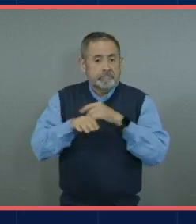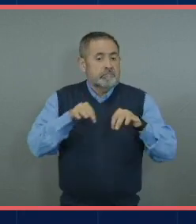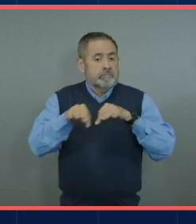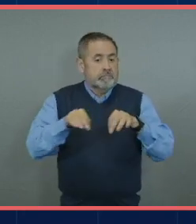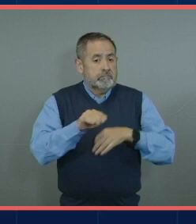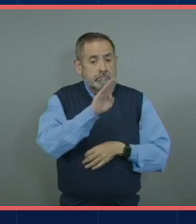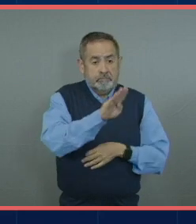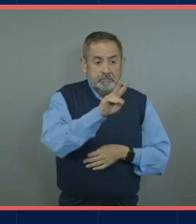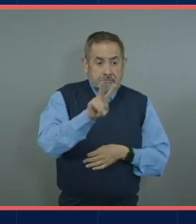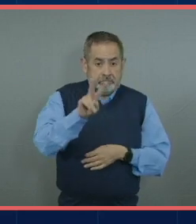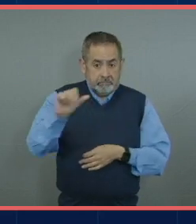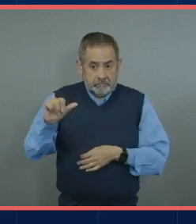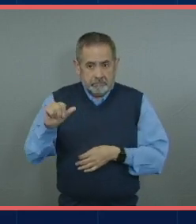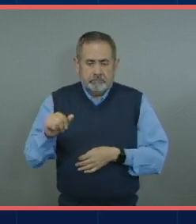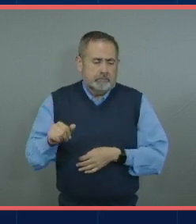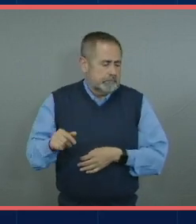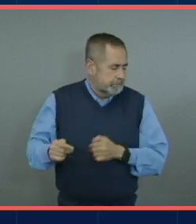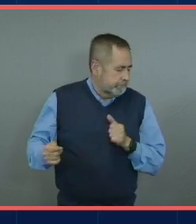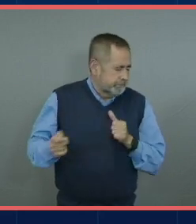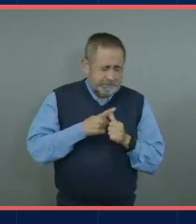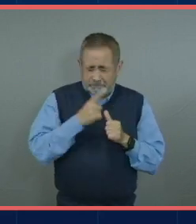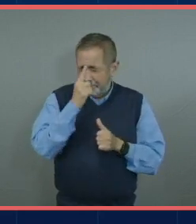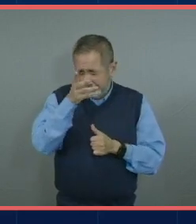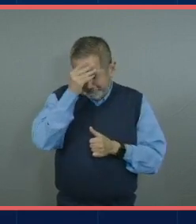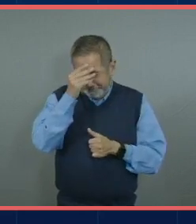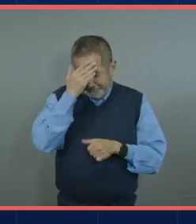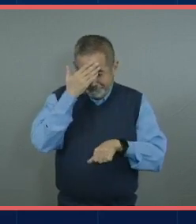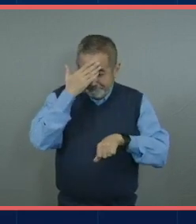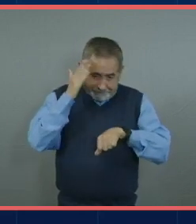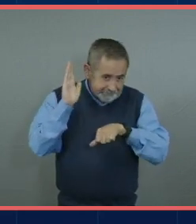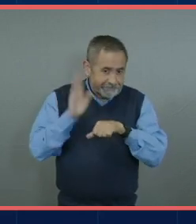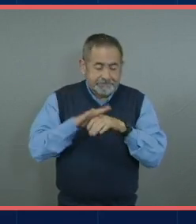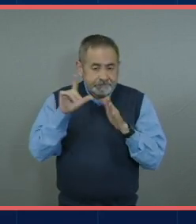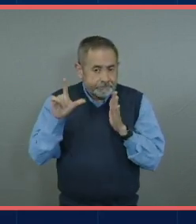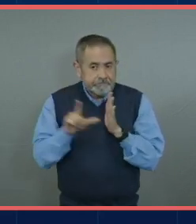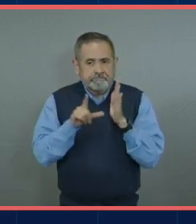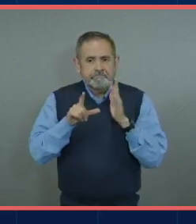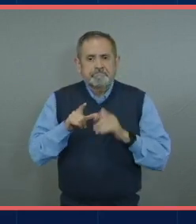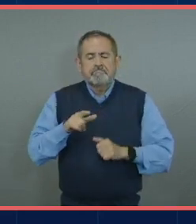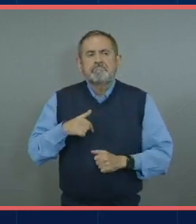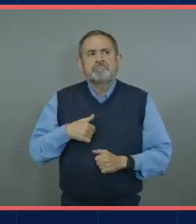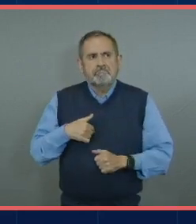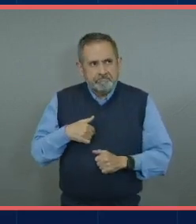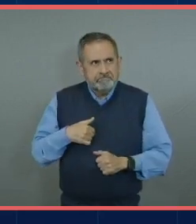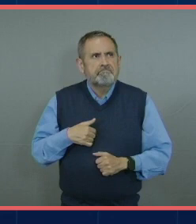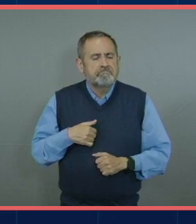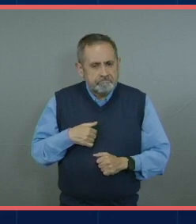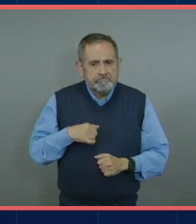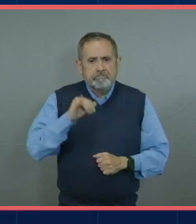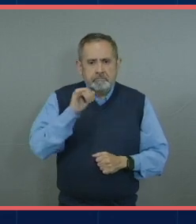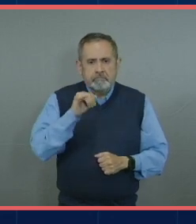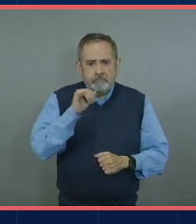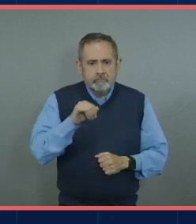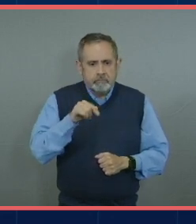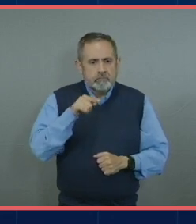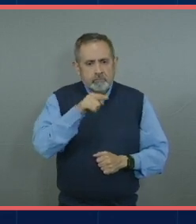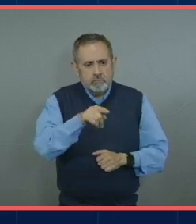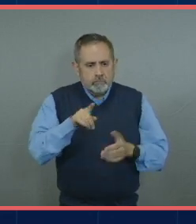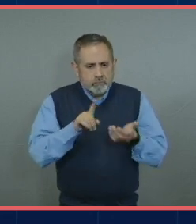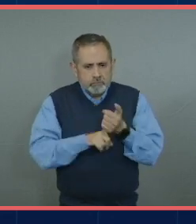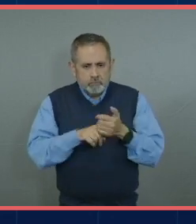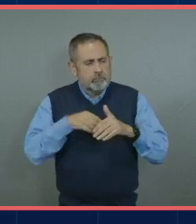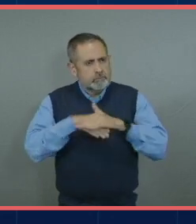primero y una de las lecciones bien importantes y que me dejó mucho que aprender fue entré en el 2020